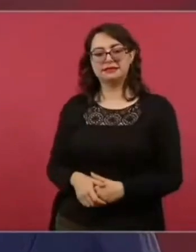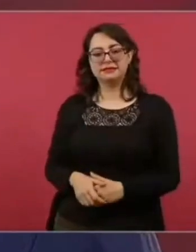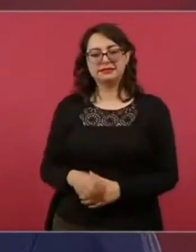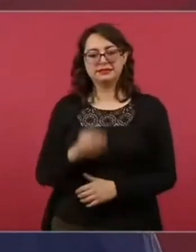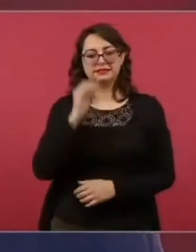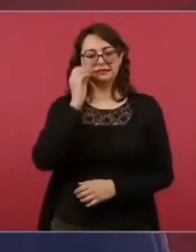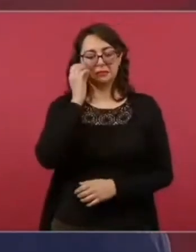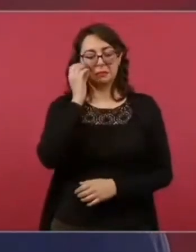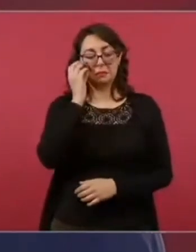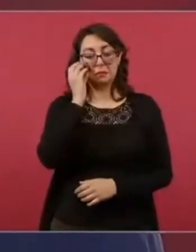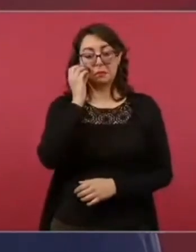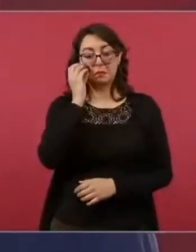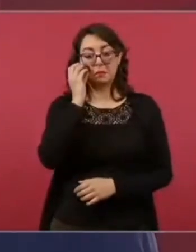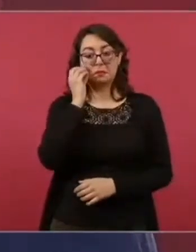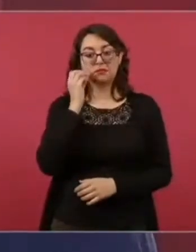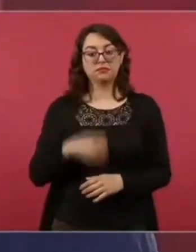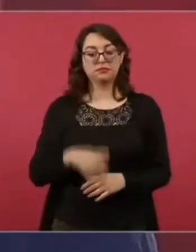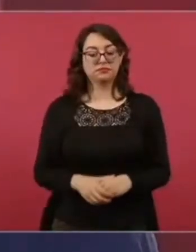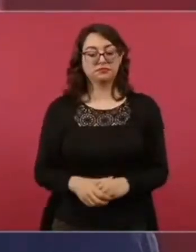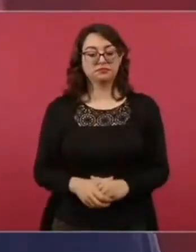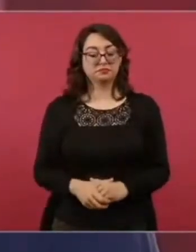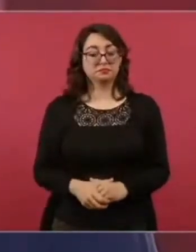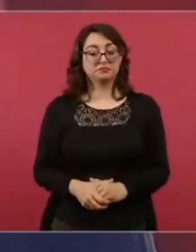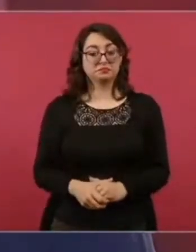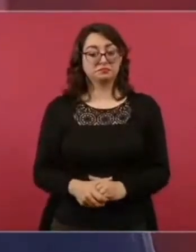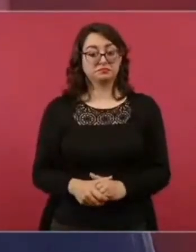y que me petatearan